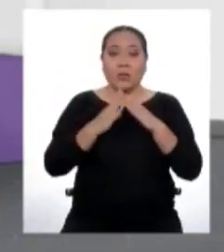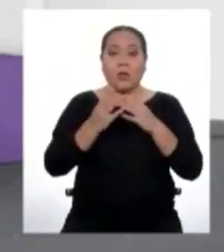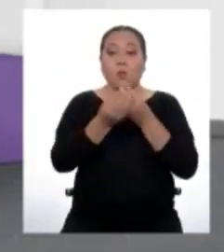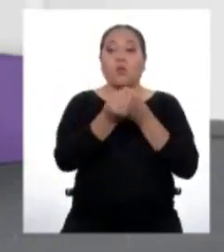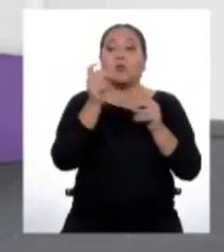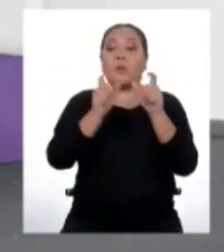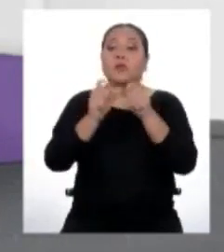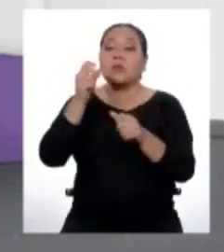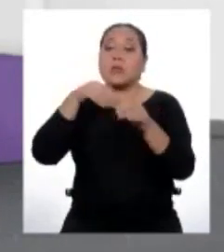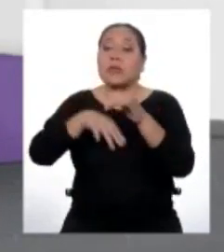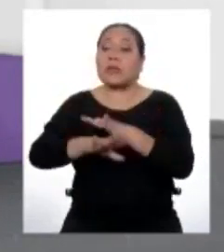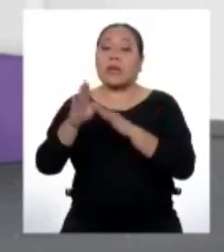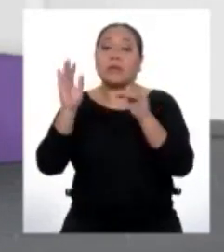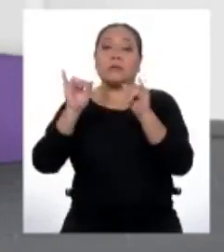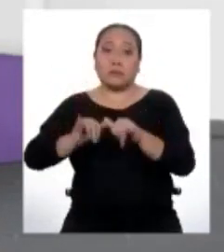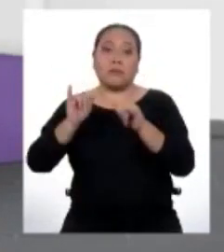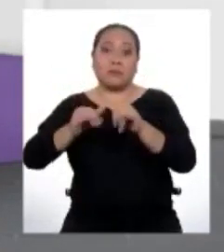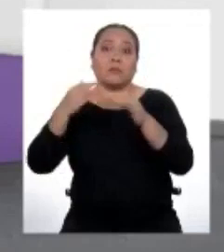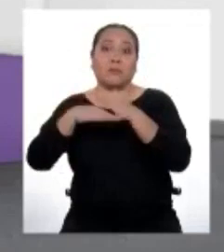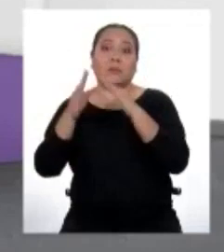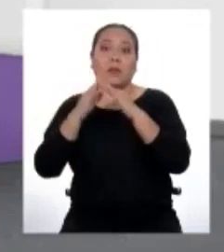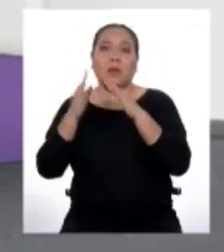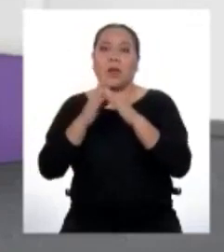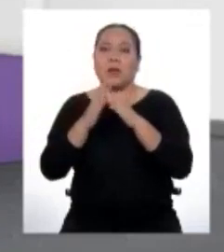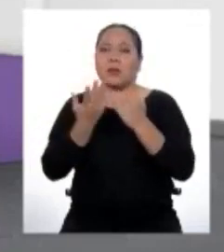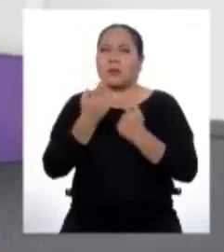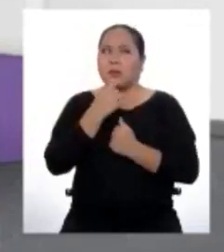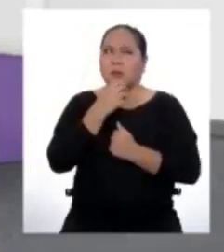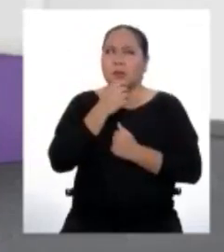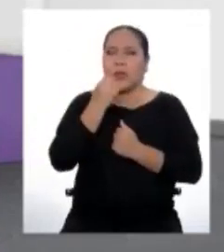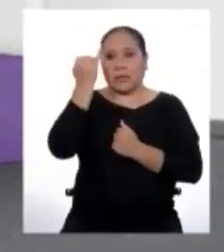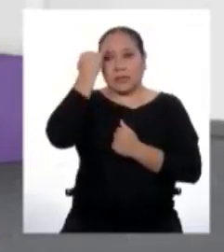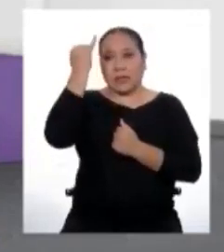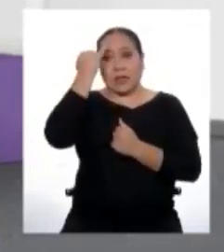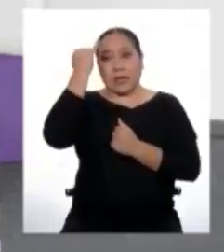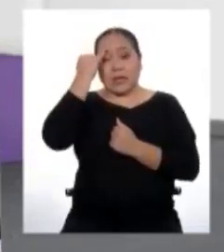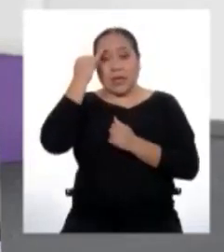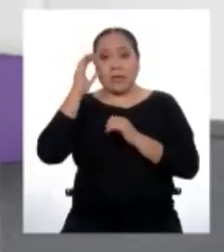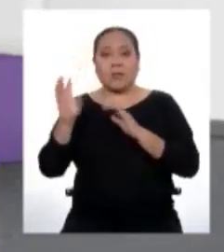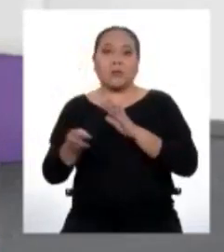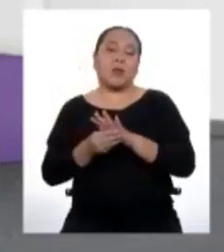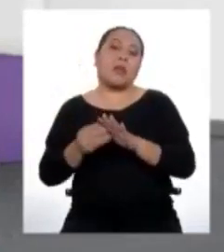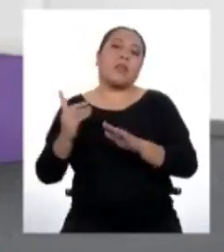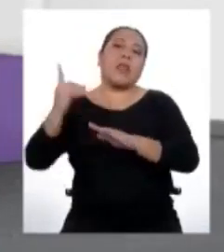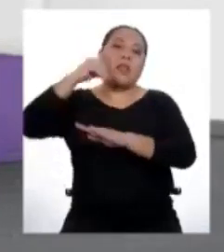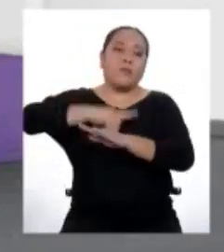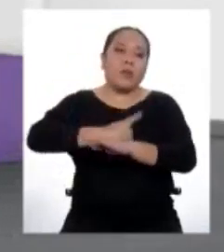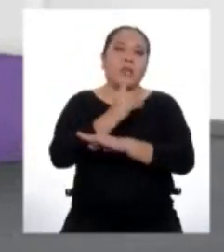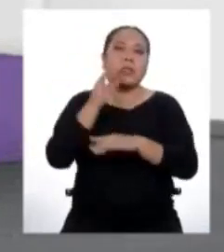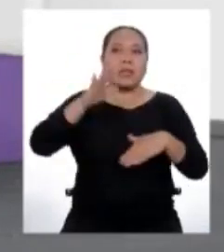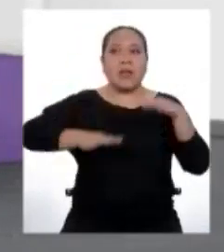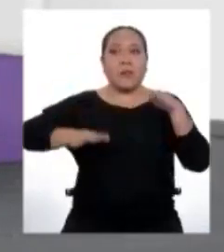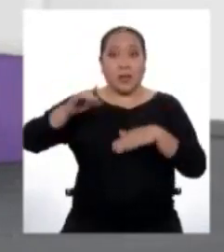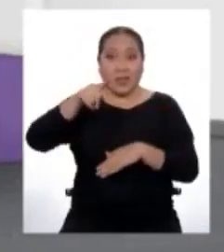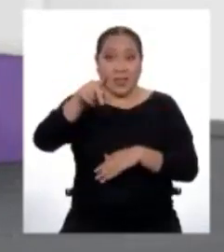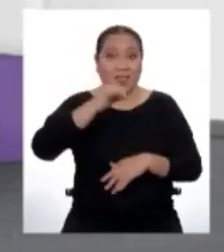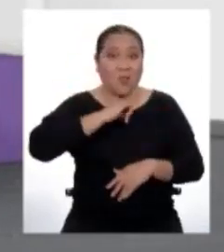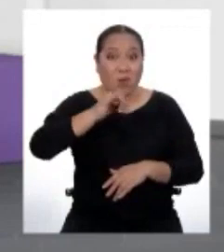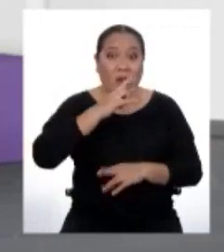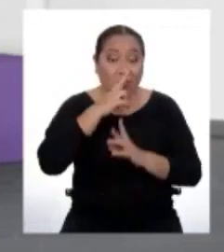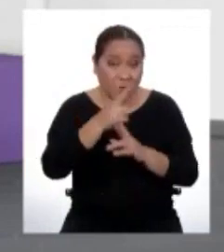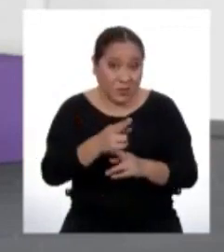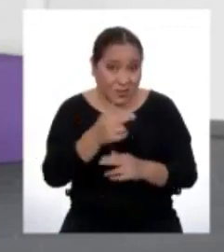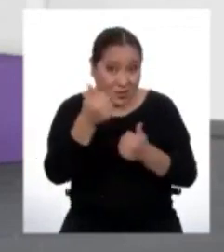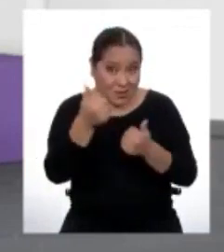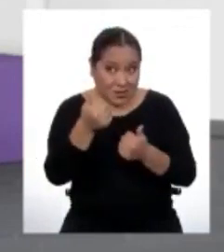quedando en casa. Y las ideas secundarias serían... ¡Las de los ejemplos que vimos! Como el de los delfines en la playa. Ustedes respondieron igual que yo.